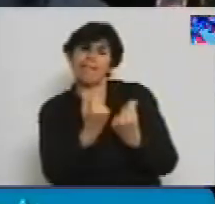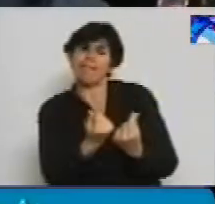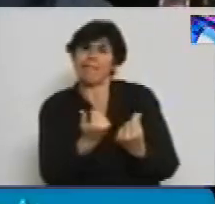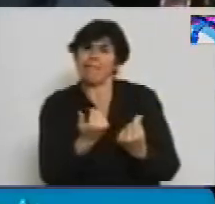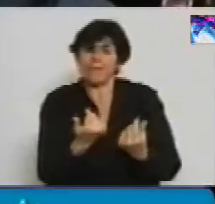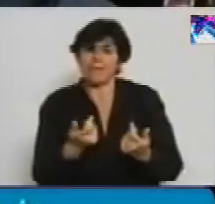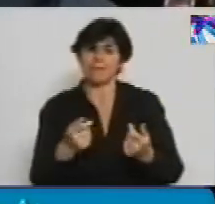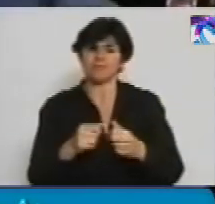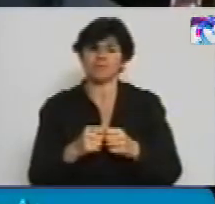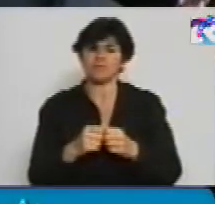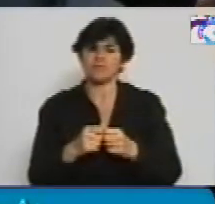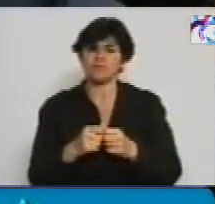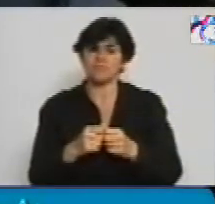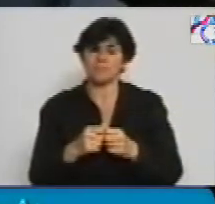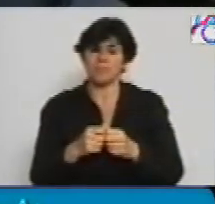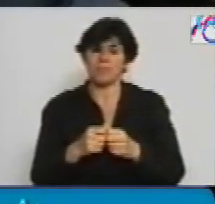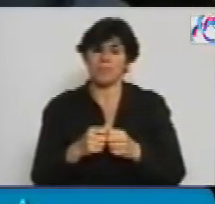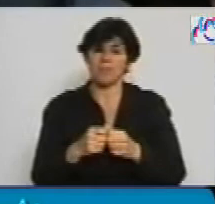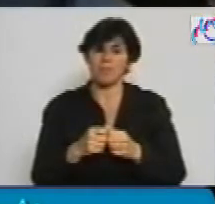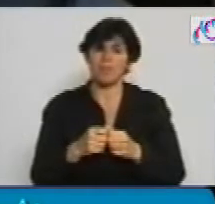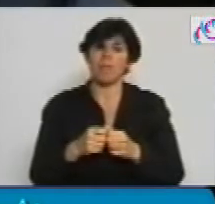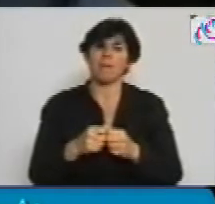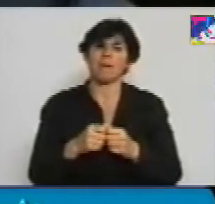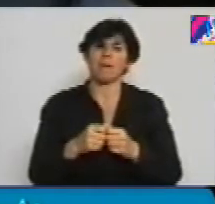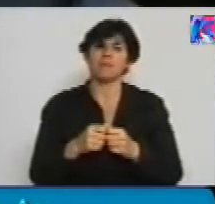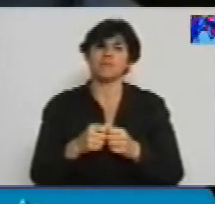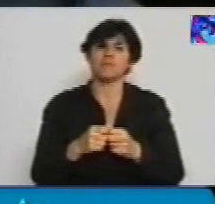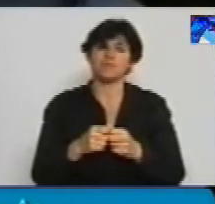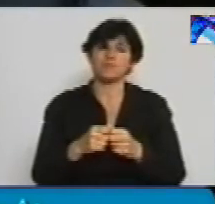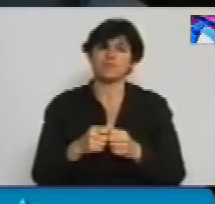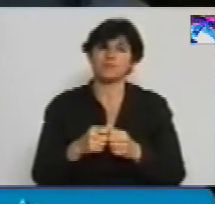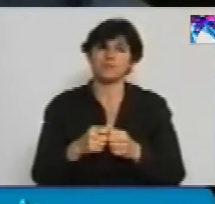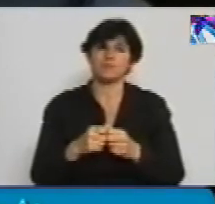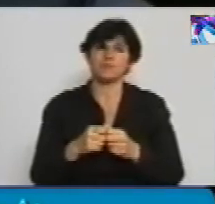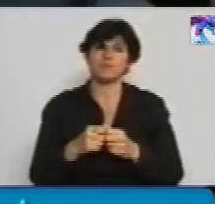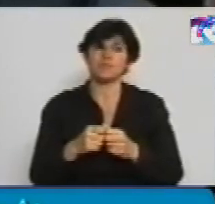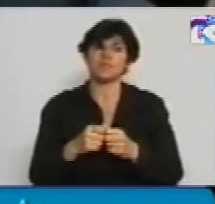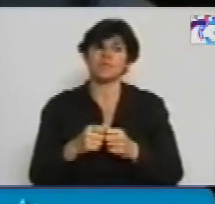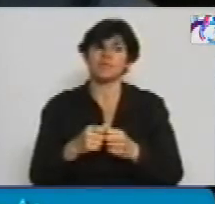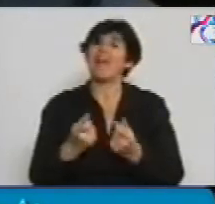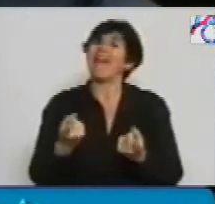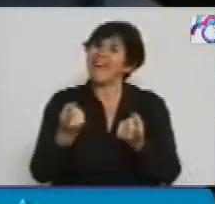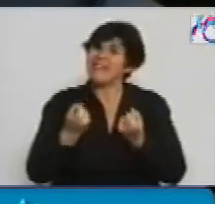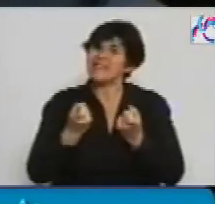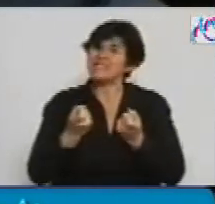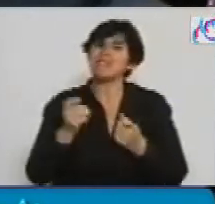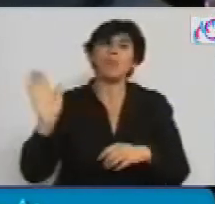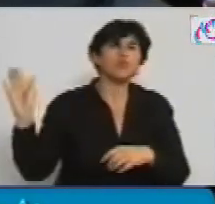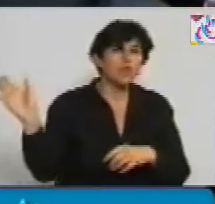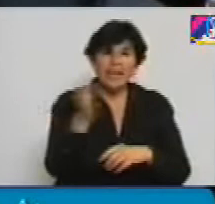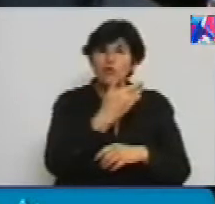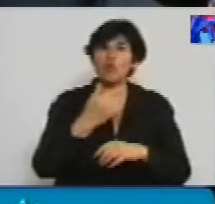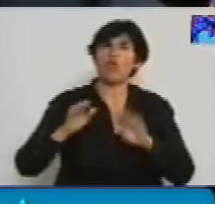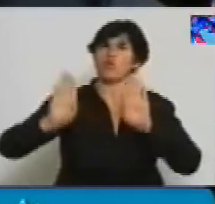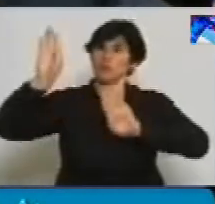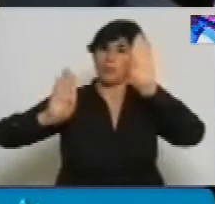necesario que haya un voto masivo de esta ley, como lo hubo en Naciones